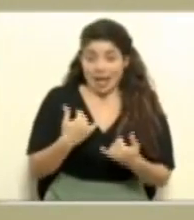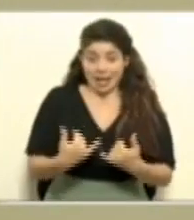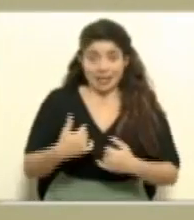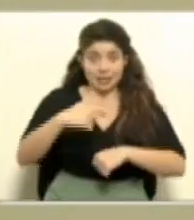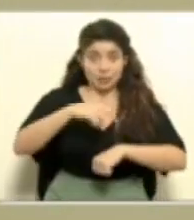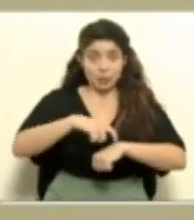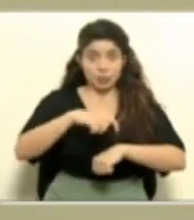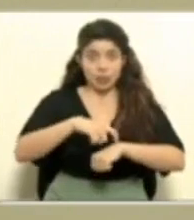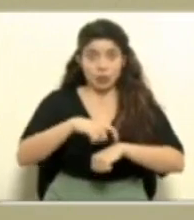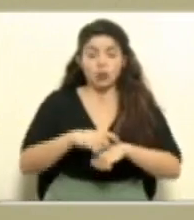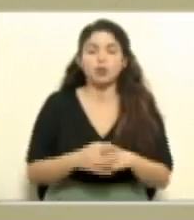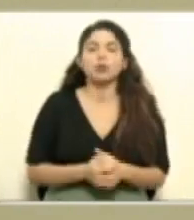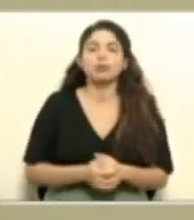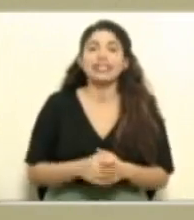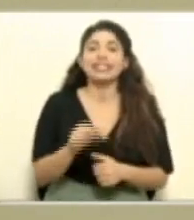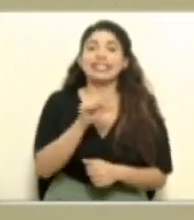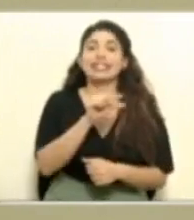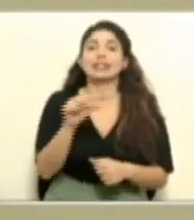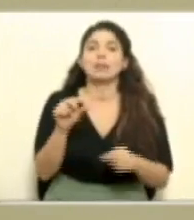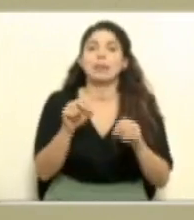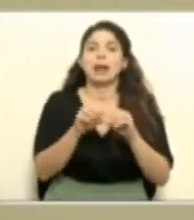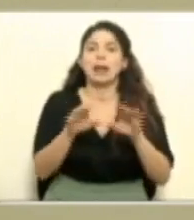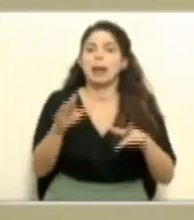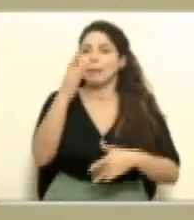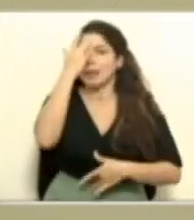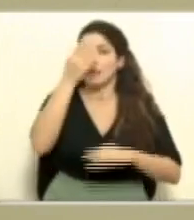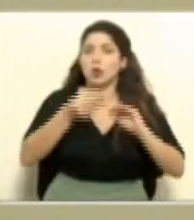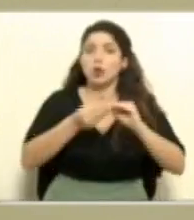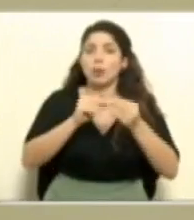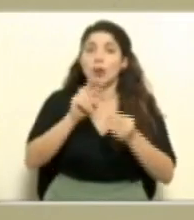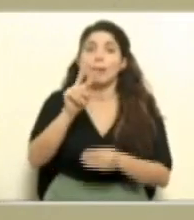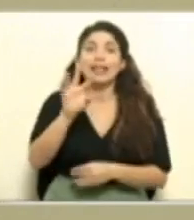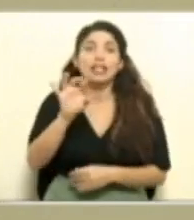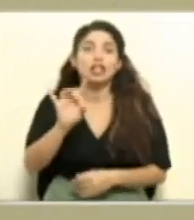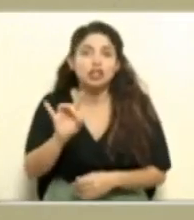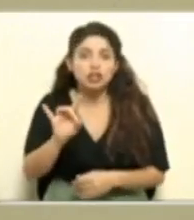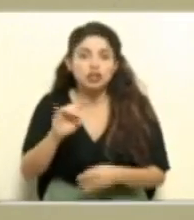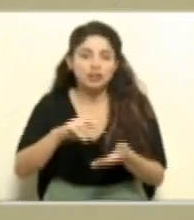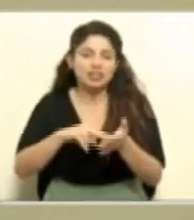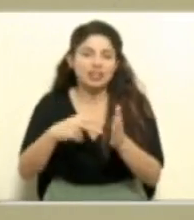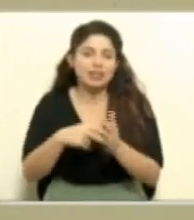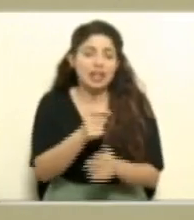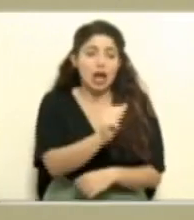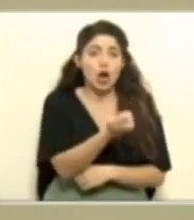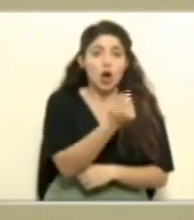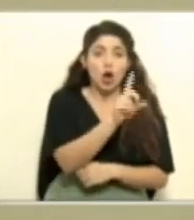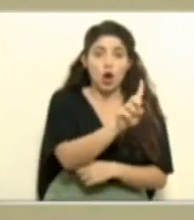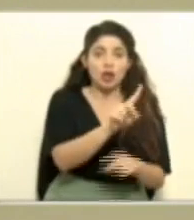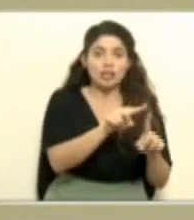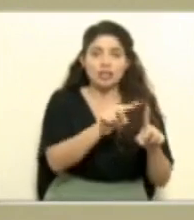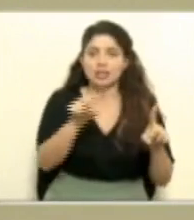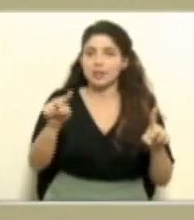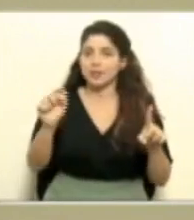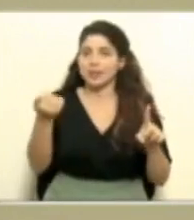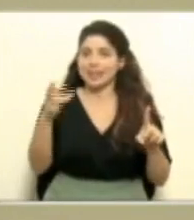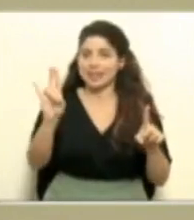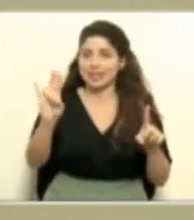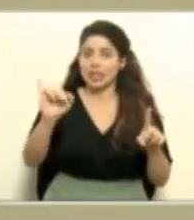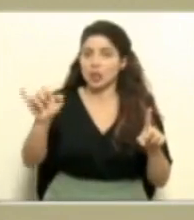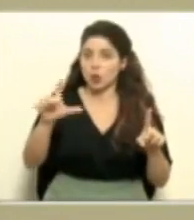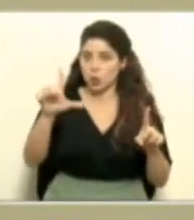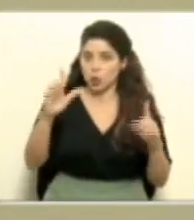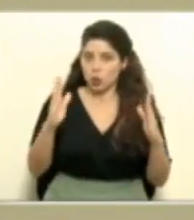ocasión, la semana epidemiológica 28, o la semana que abarcó desde el 11 al 17 de